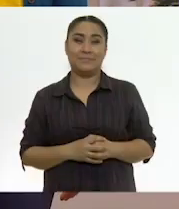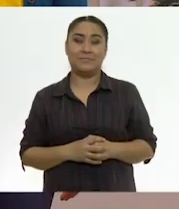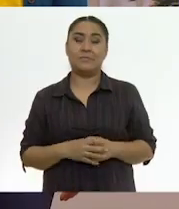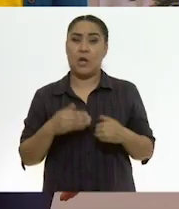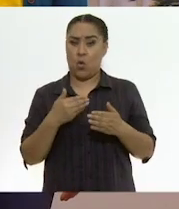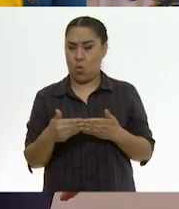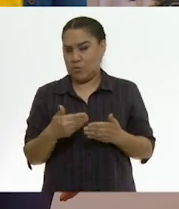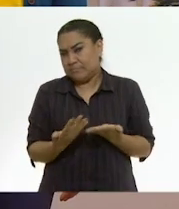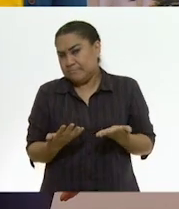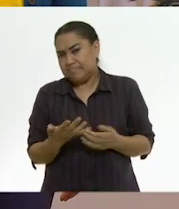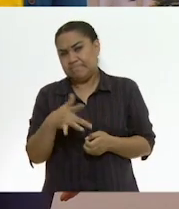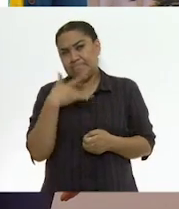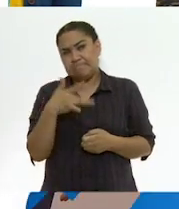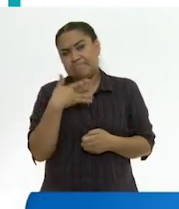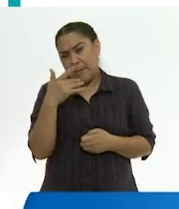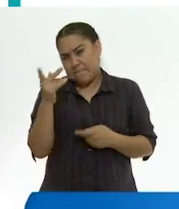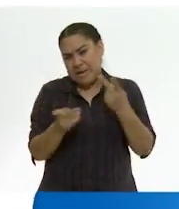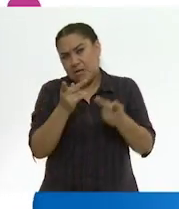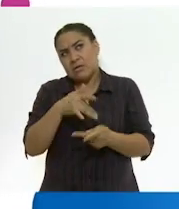Preguntas para pensar más sobre el tema.